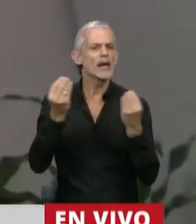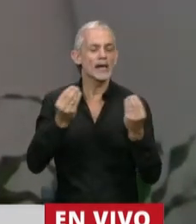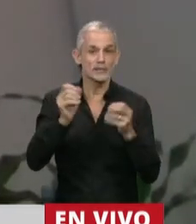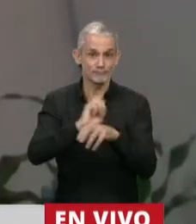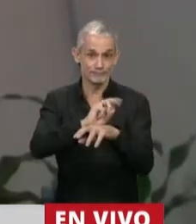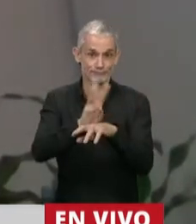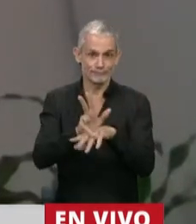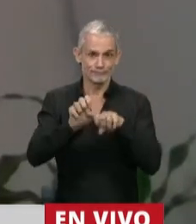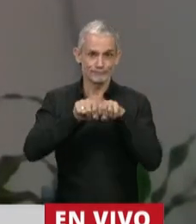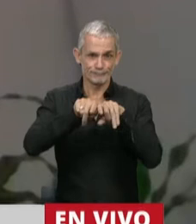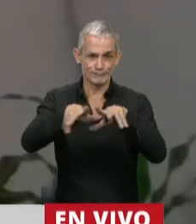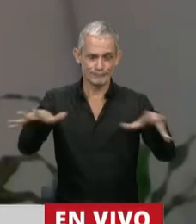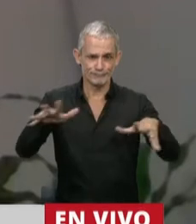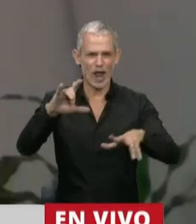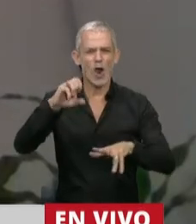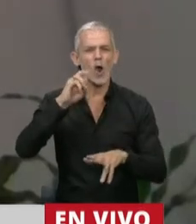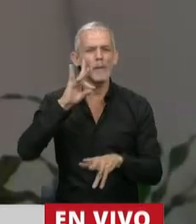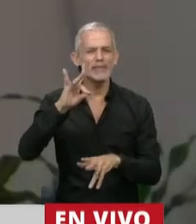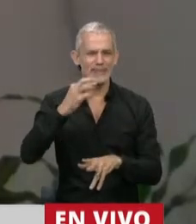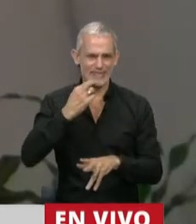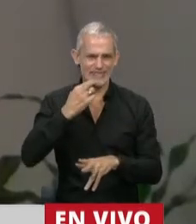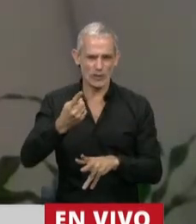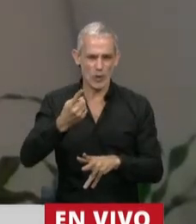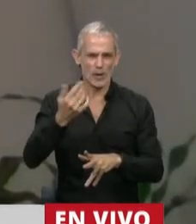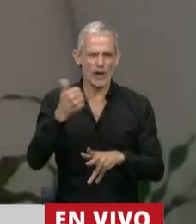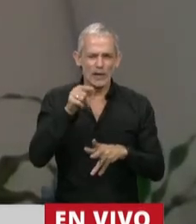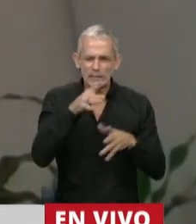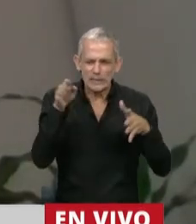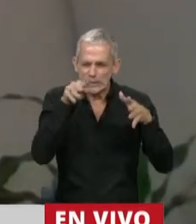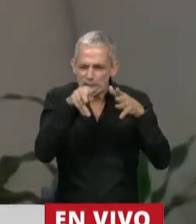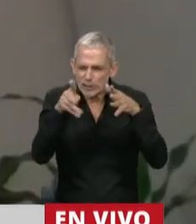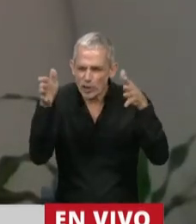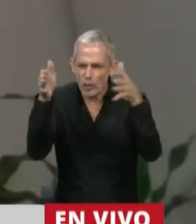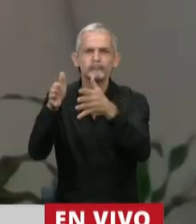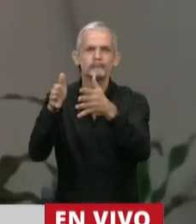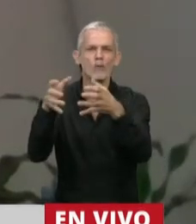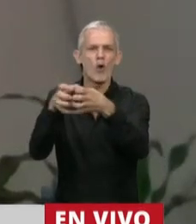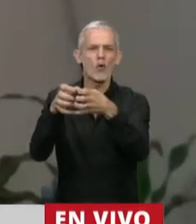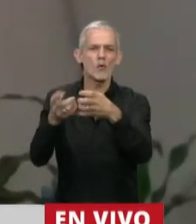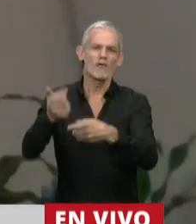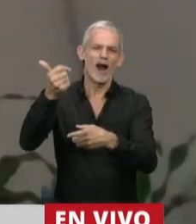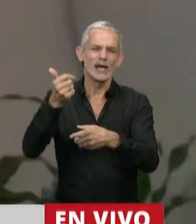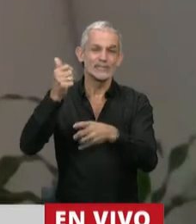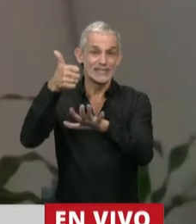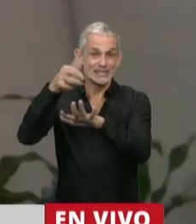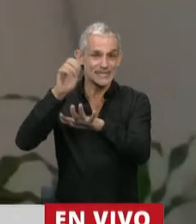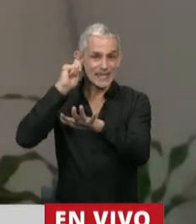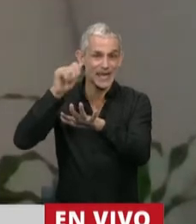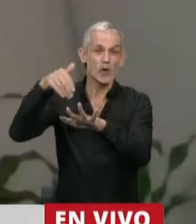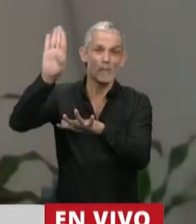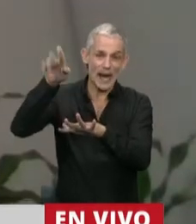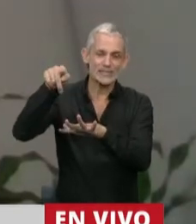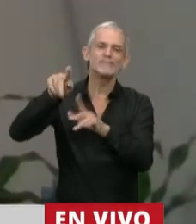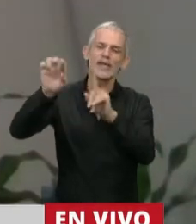virus que ha desatado esta pandemia, el COVID-19, tiene una predilección por los grupos vulnerables, por los mayores de 60 años,